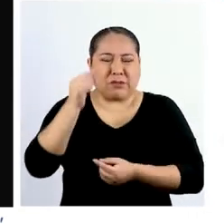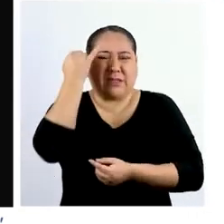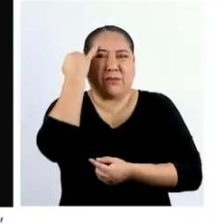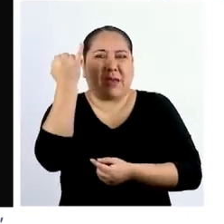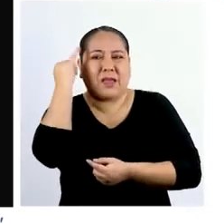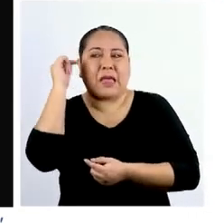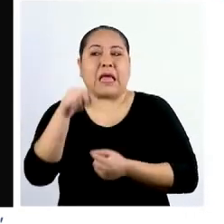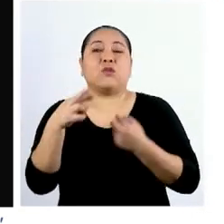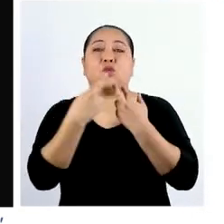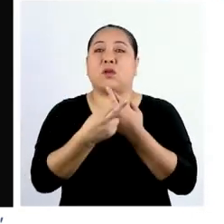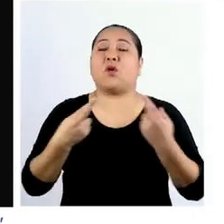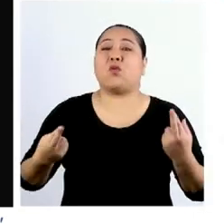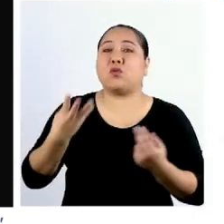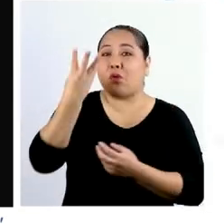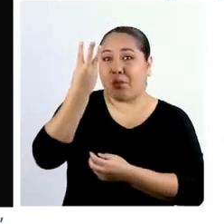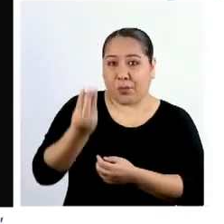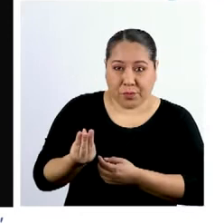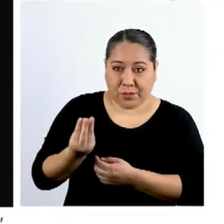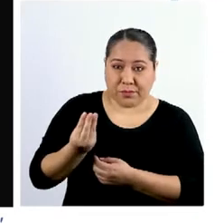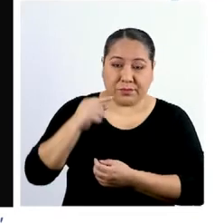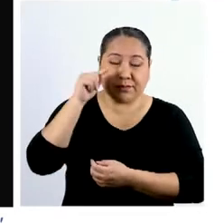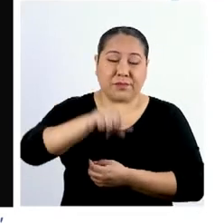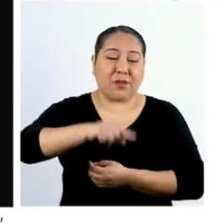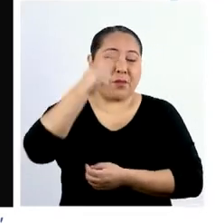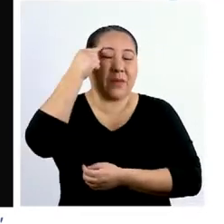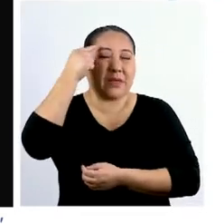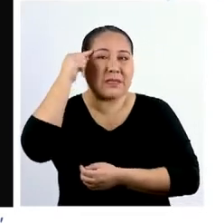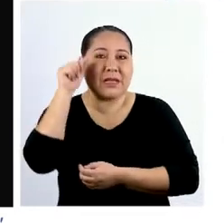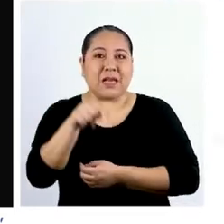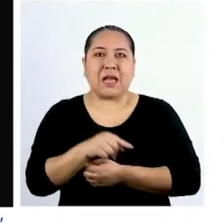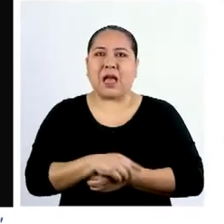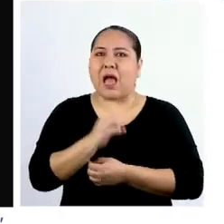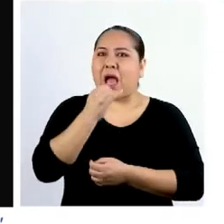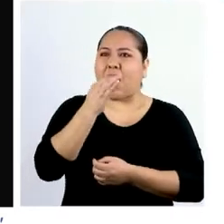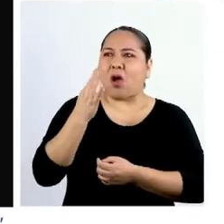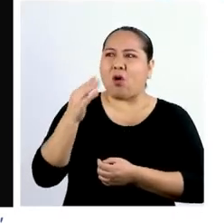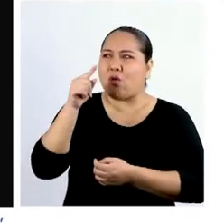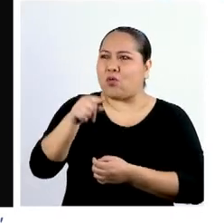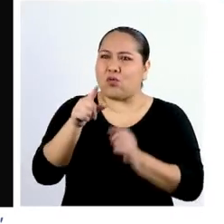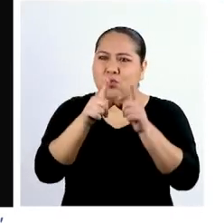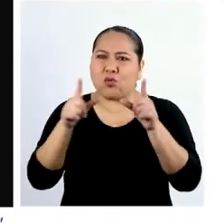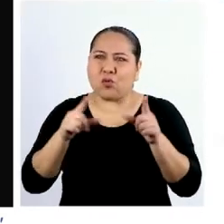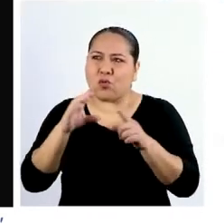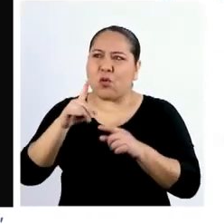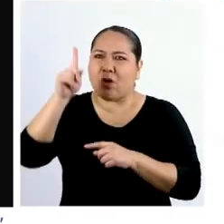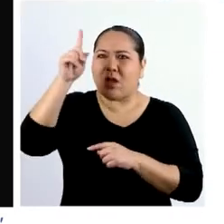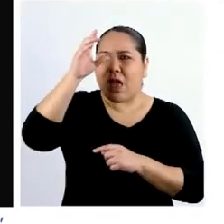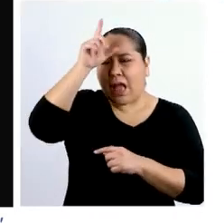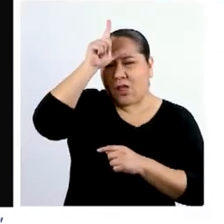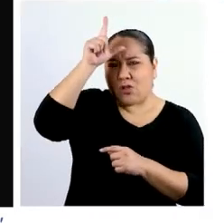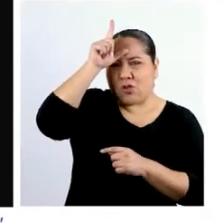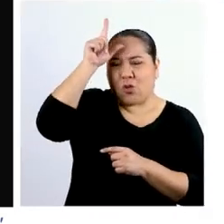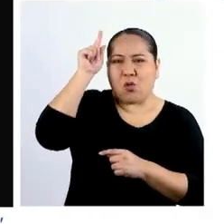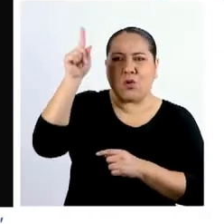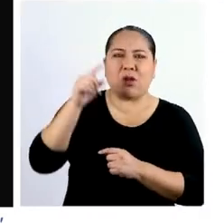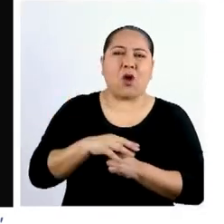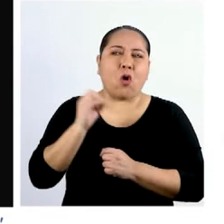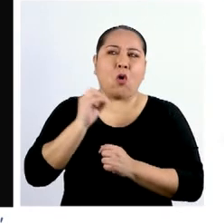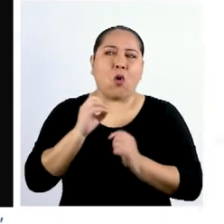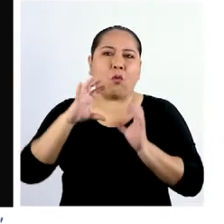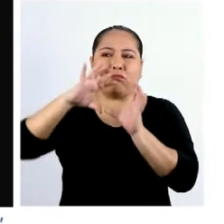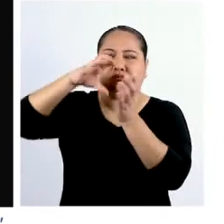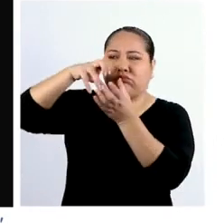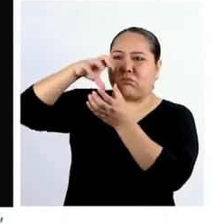imaginarlo como un recurso escaso. Podríamos imaginar alguna colonia en la Luna o en Marte, o en el espacio,